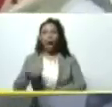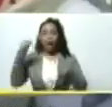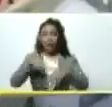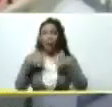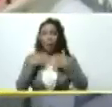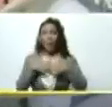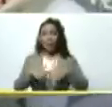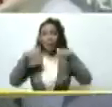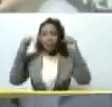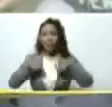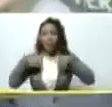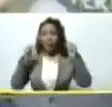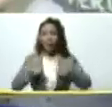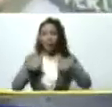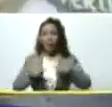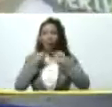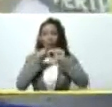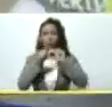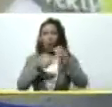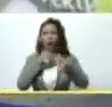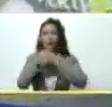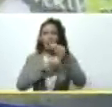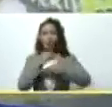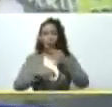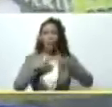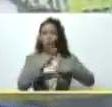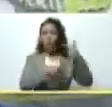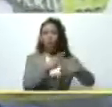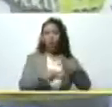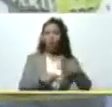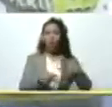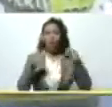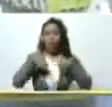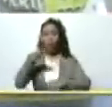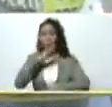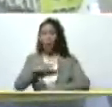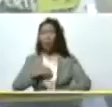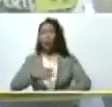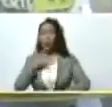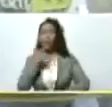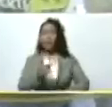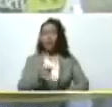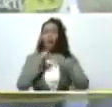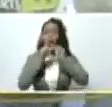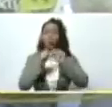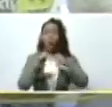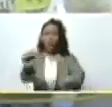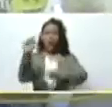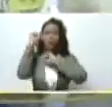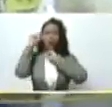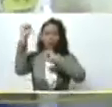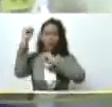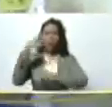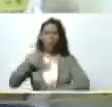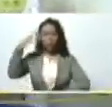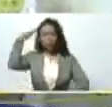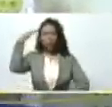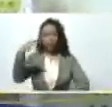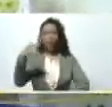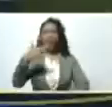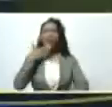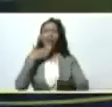desde Pequibén seguimos produciendo y desde la harina podemos decir seguimos venciendo mi comandante